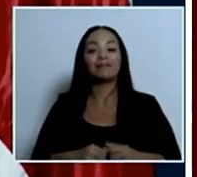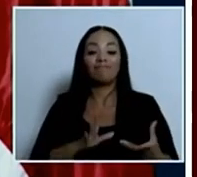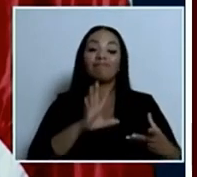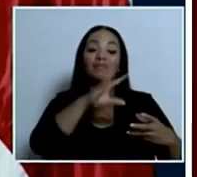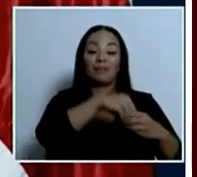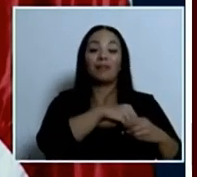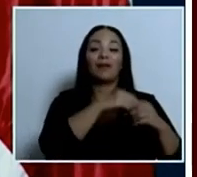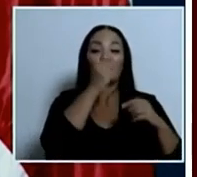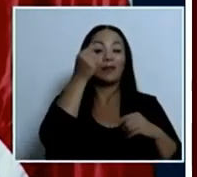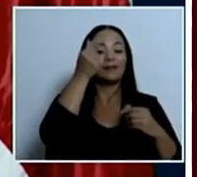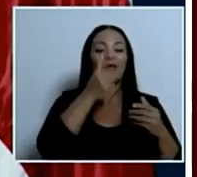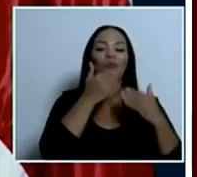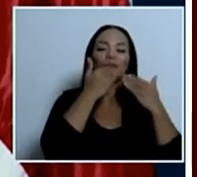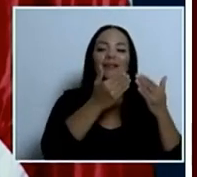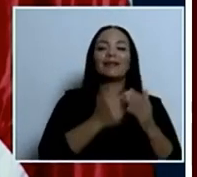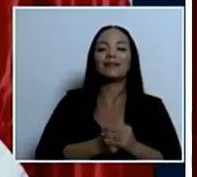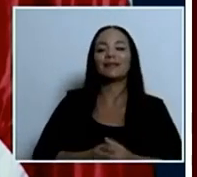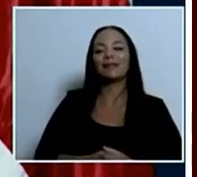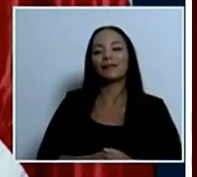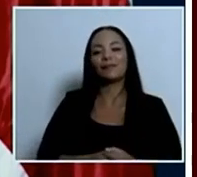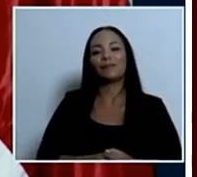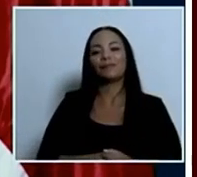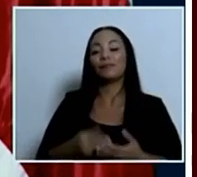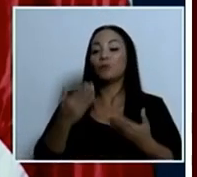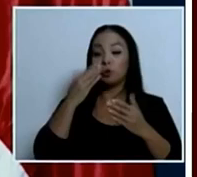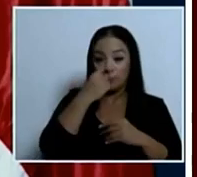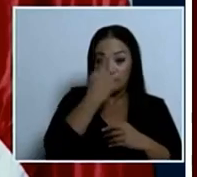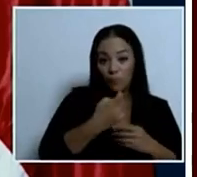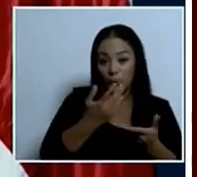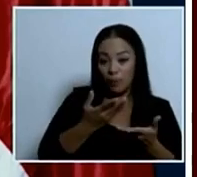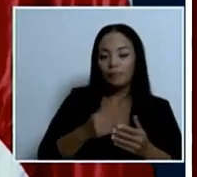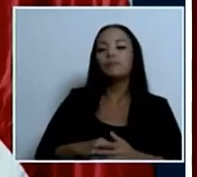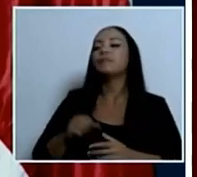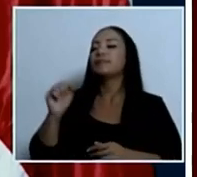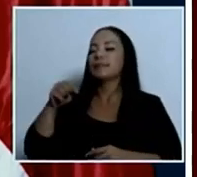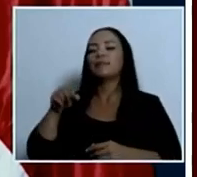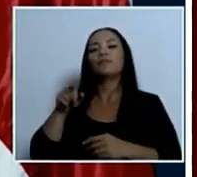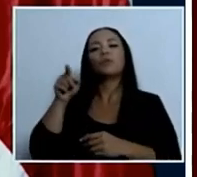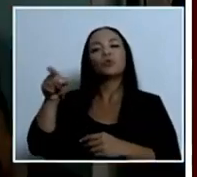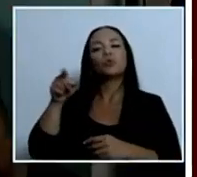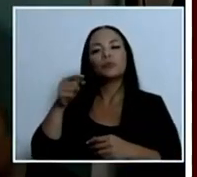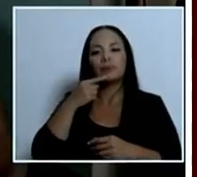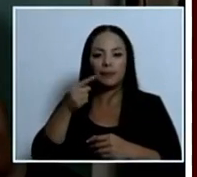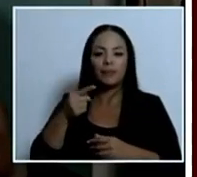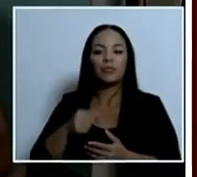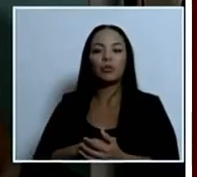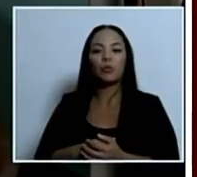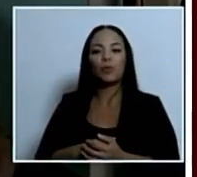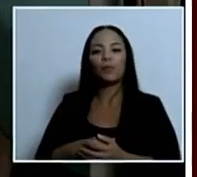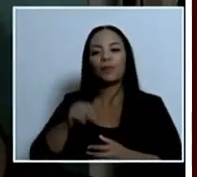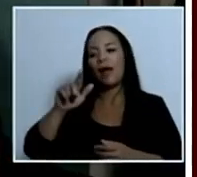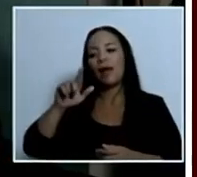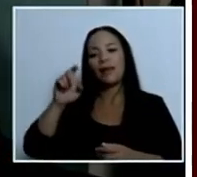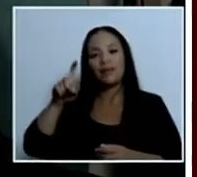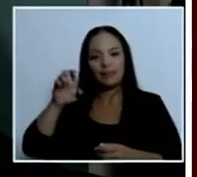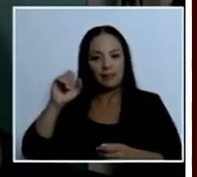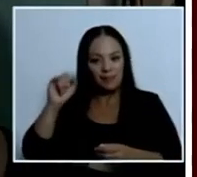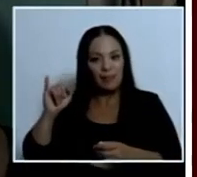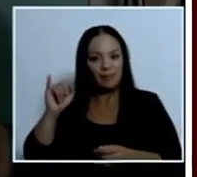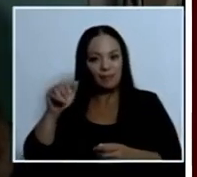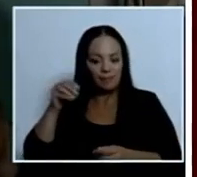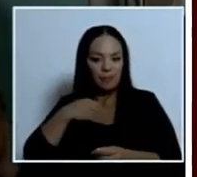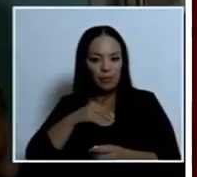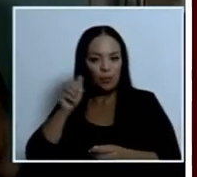muchas gracias no sé si tiene una pregunta de seguimiento si justamente bueno usted mencionó a don Alexei quería preguntarle por qué